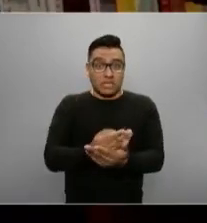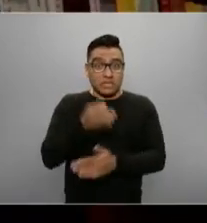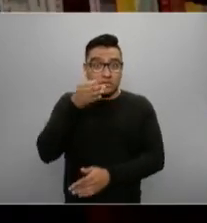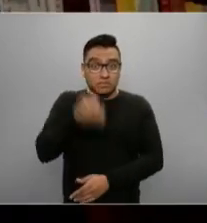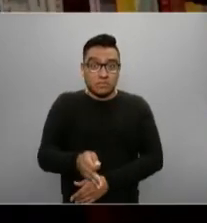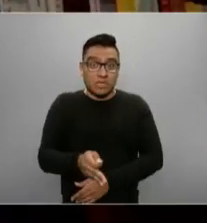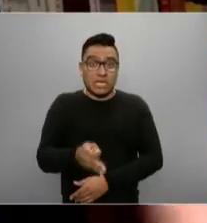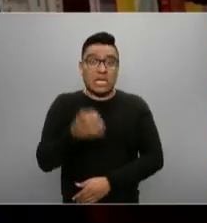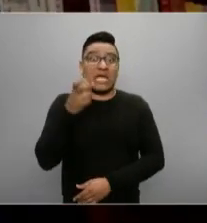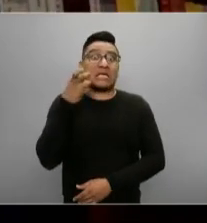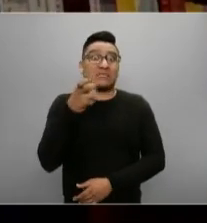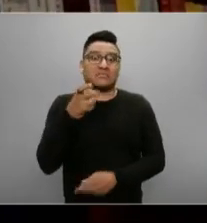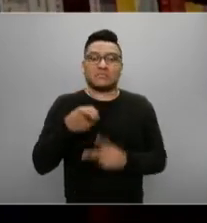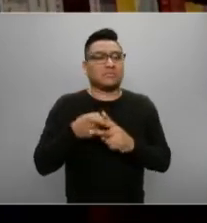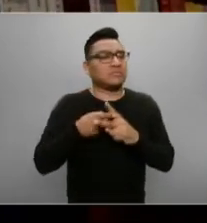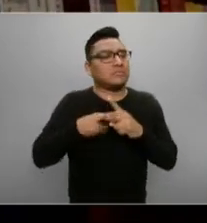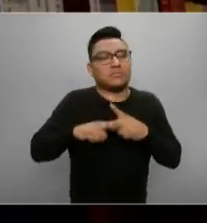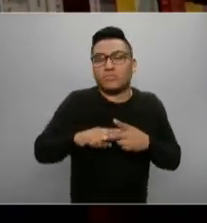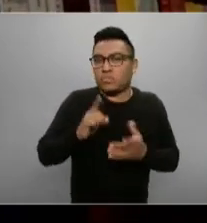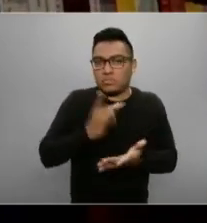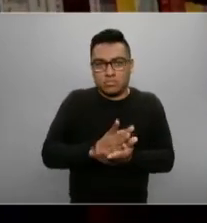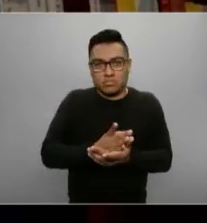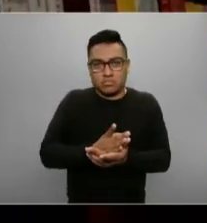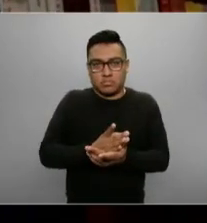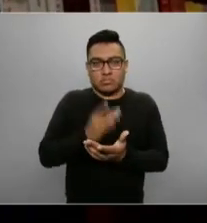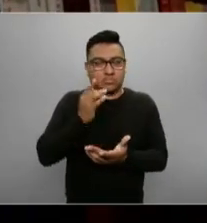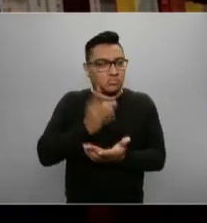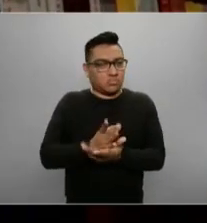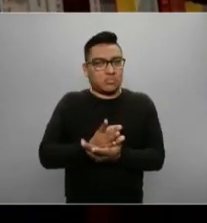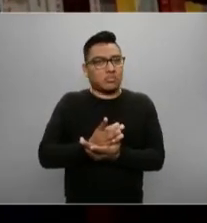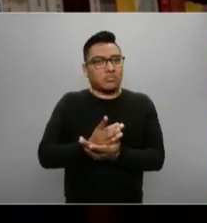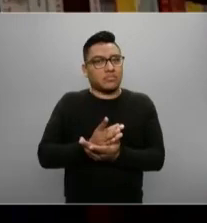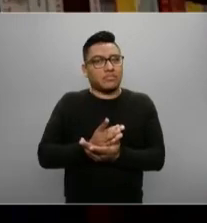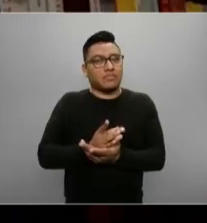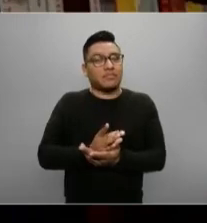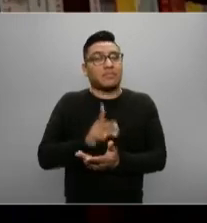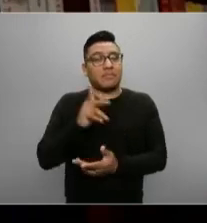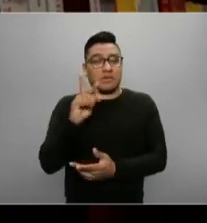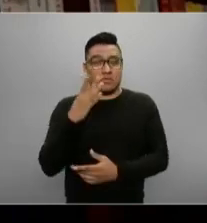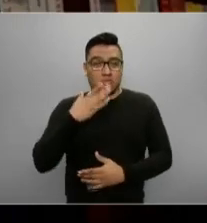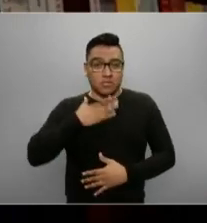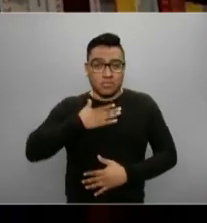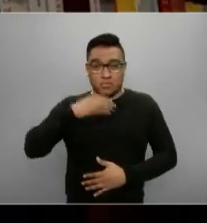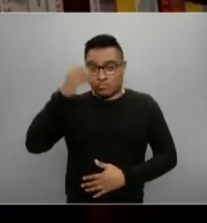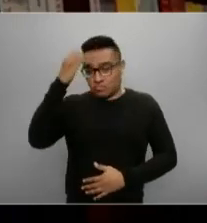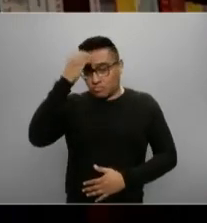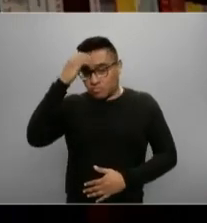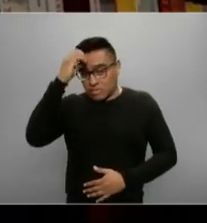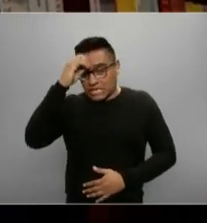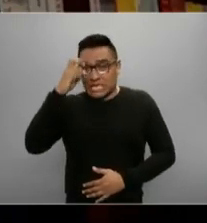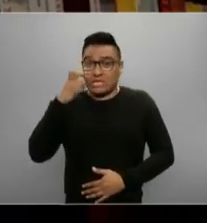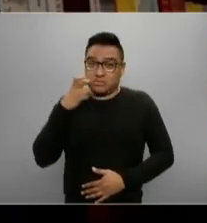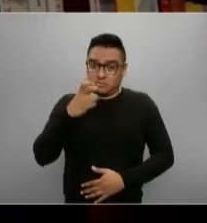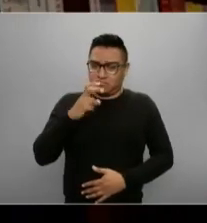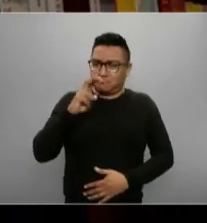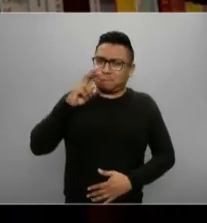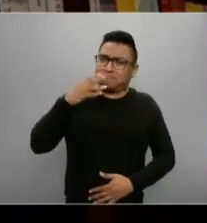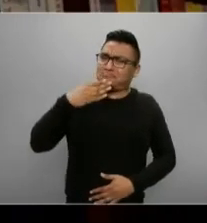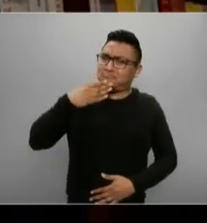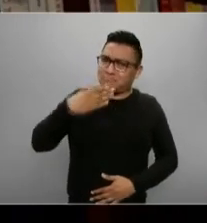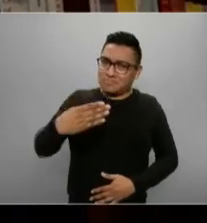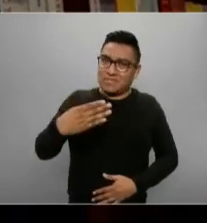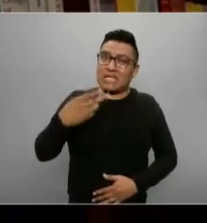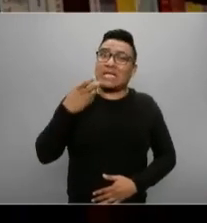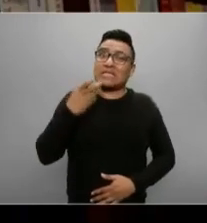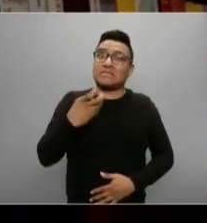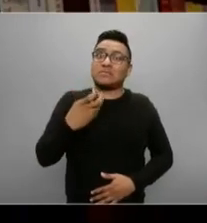lo quiero dejar muy claro, pero lo que me parece que puede ser, desde mi perspectiva, es meritorio, es que sea una